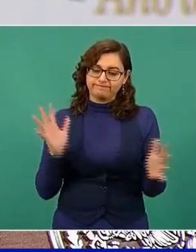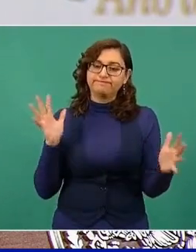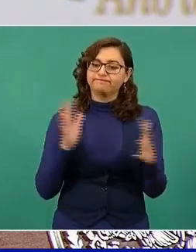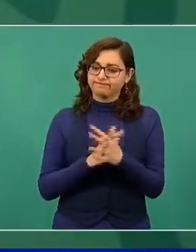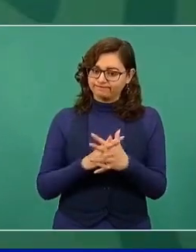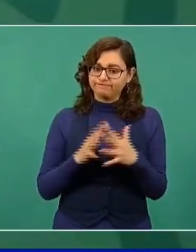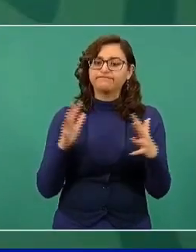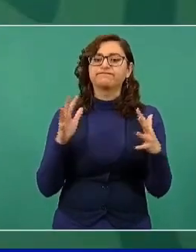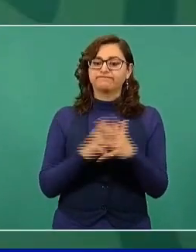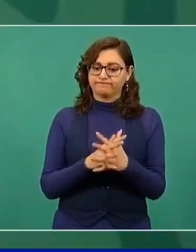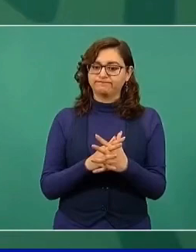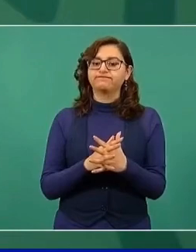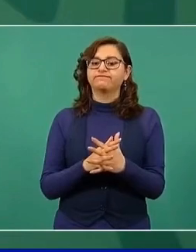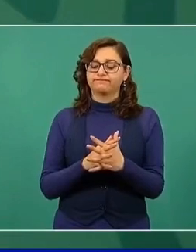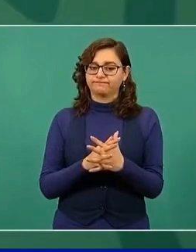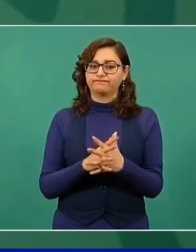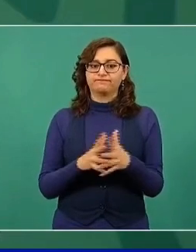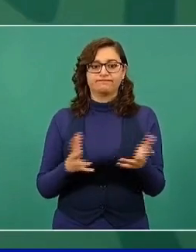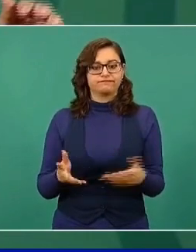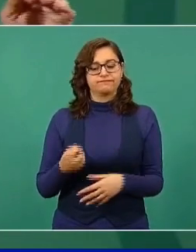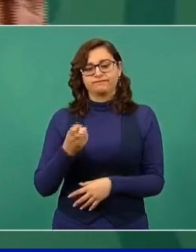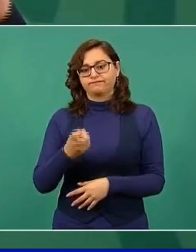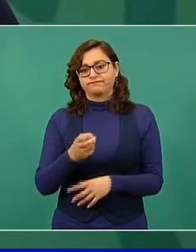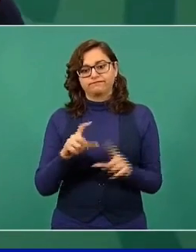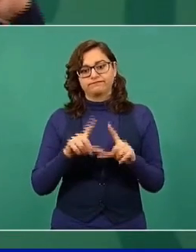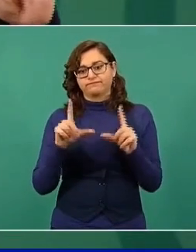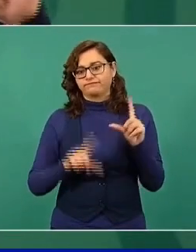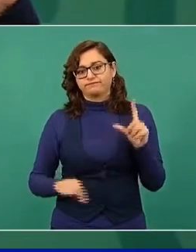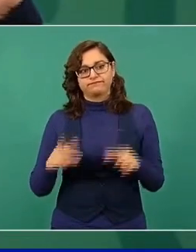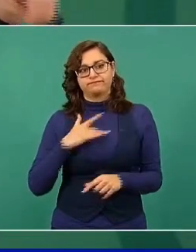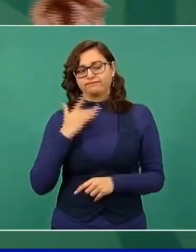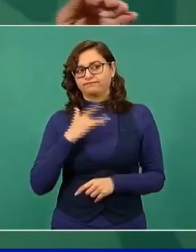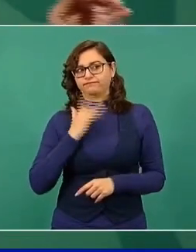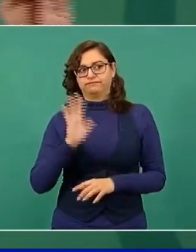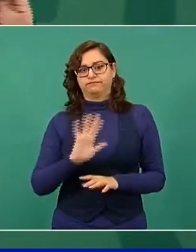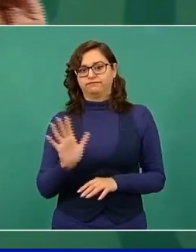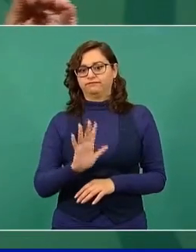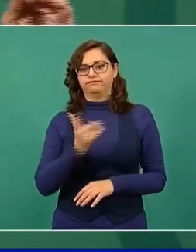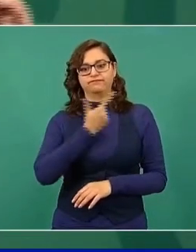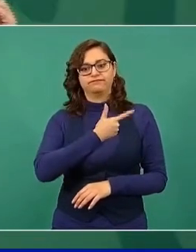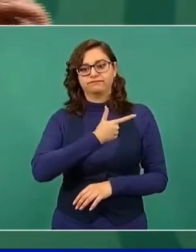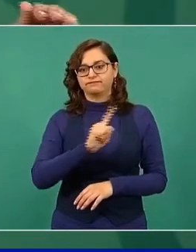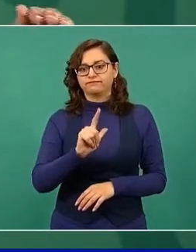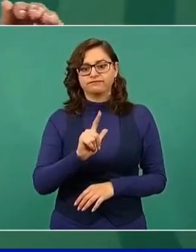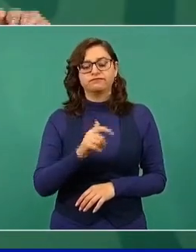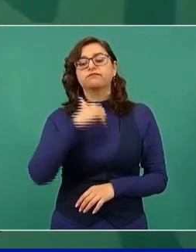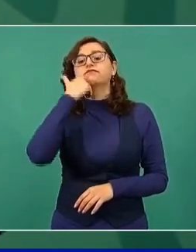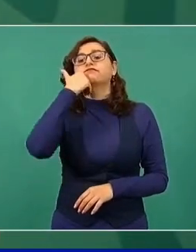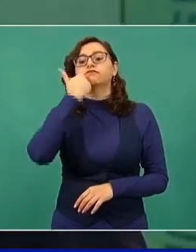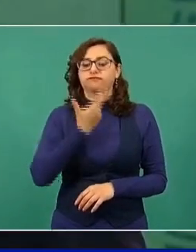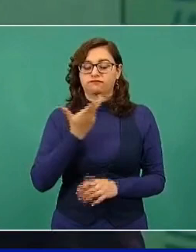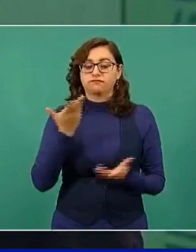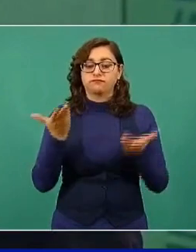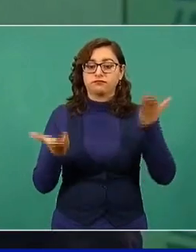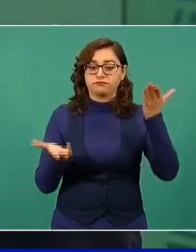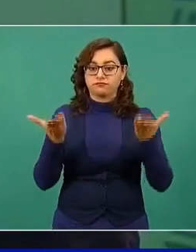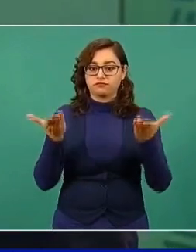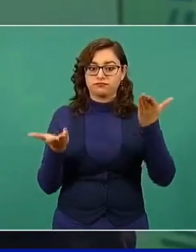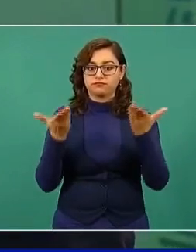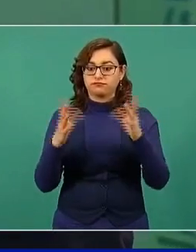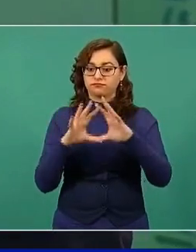y nosotros queremos que haya equilibrios para que haya paz.